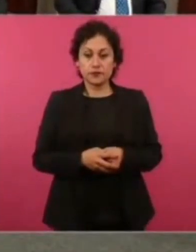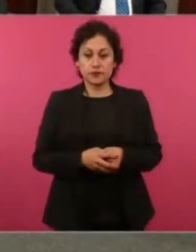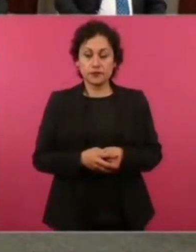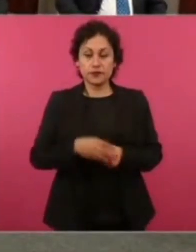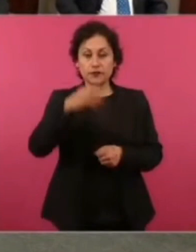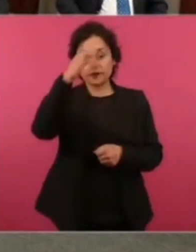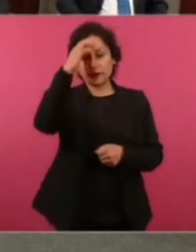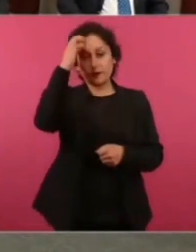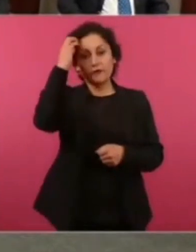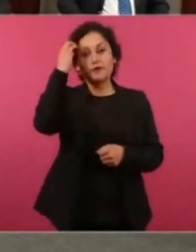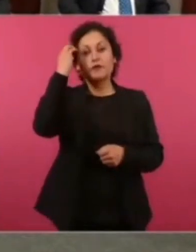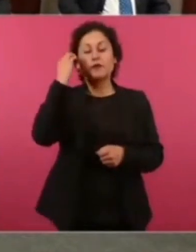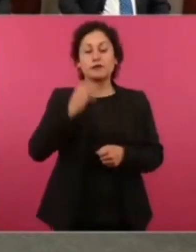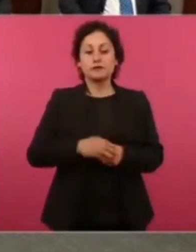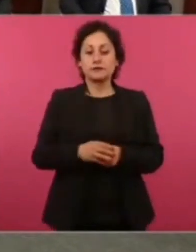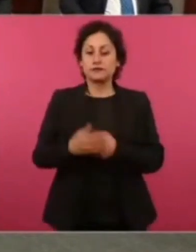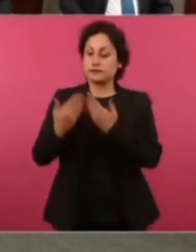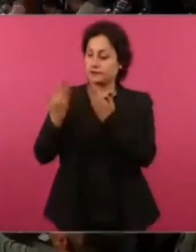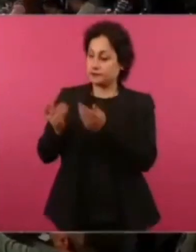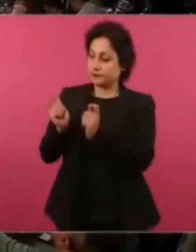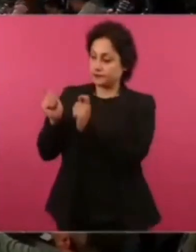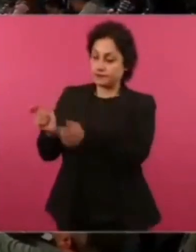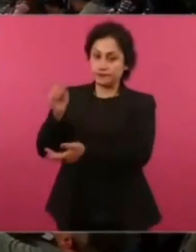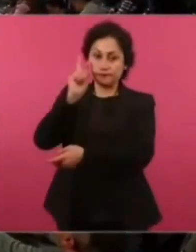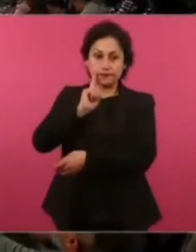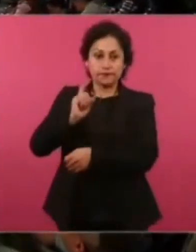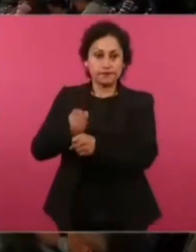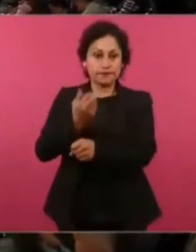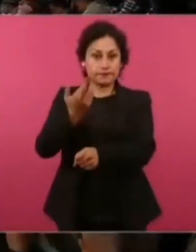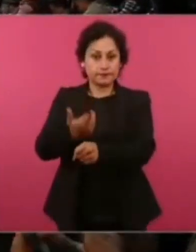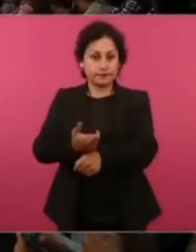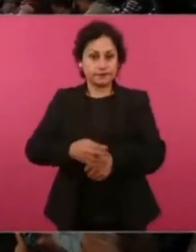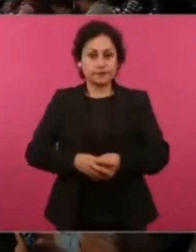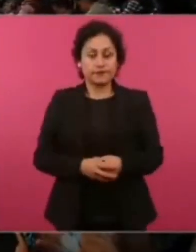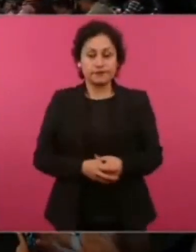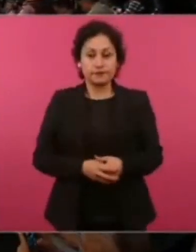escuchar a Luisa María. Gracias.